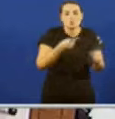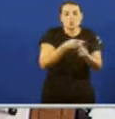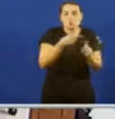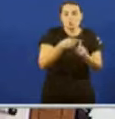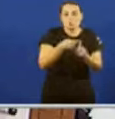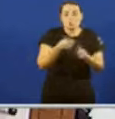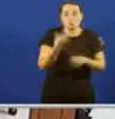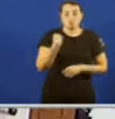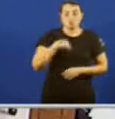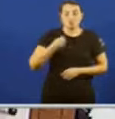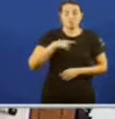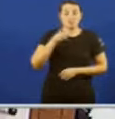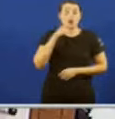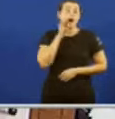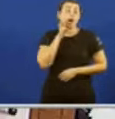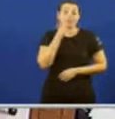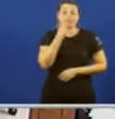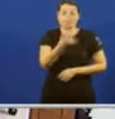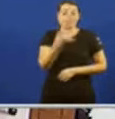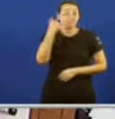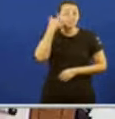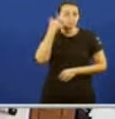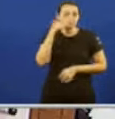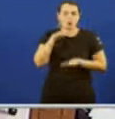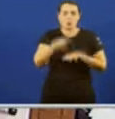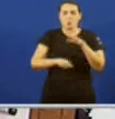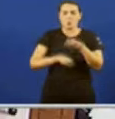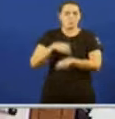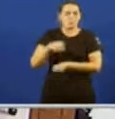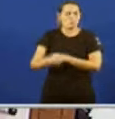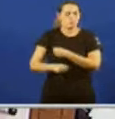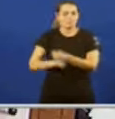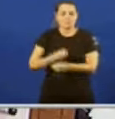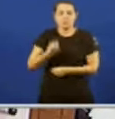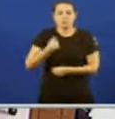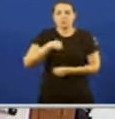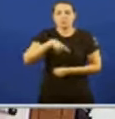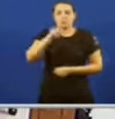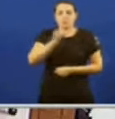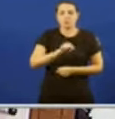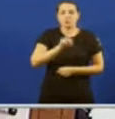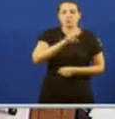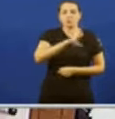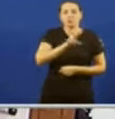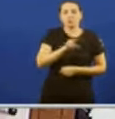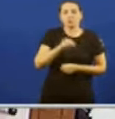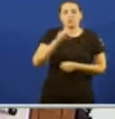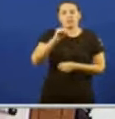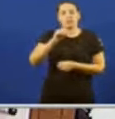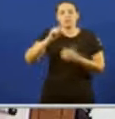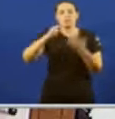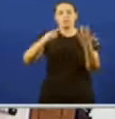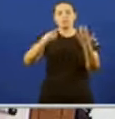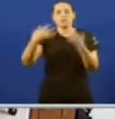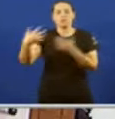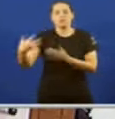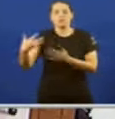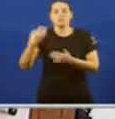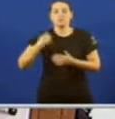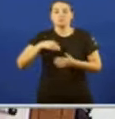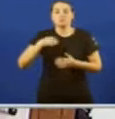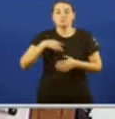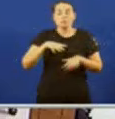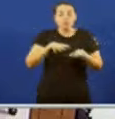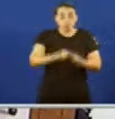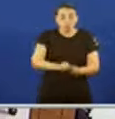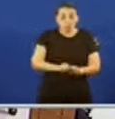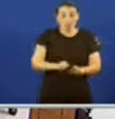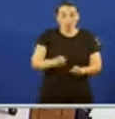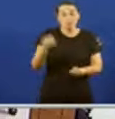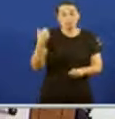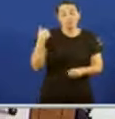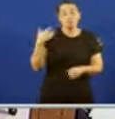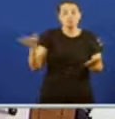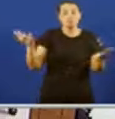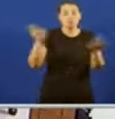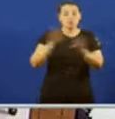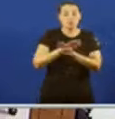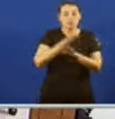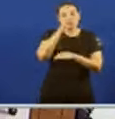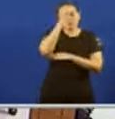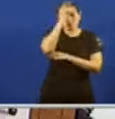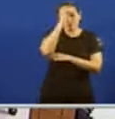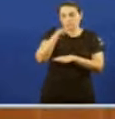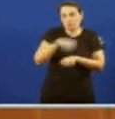servicio de información de emergencias Os servicios de atención telefónica 112-085 estueron colapsados toda a tarde e noite do domingo A súa